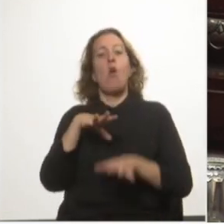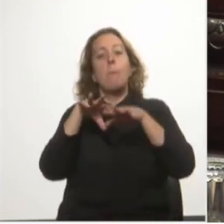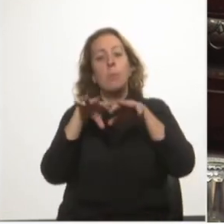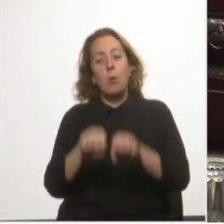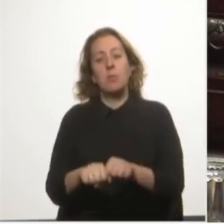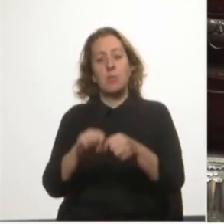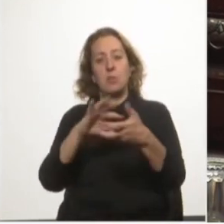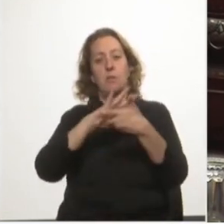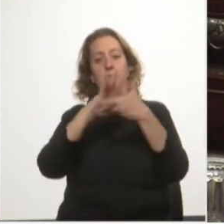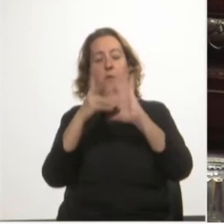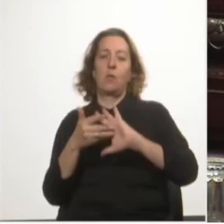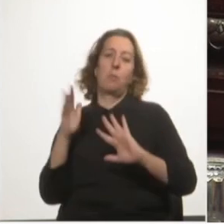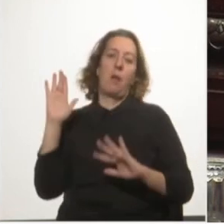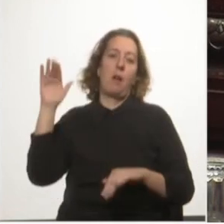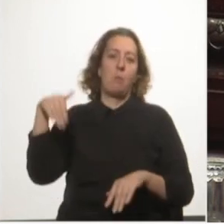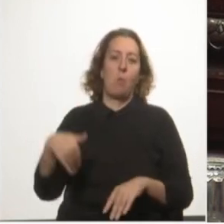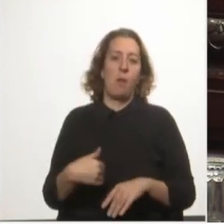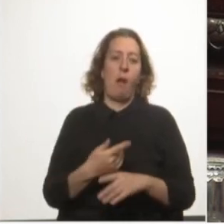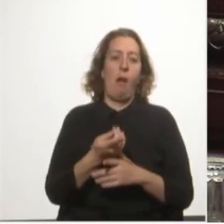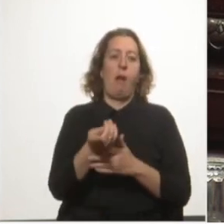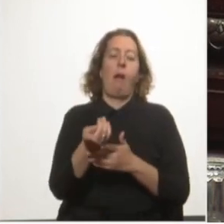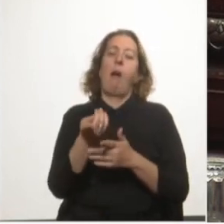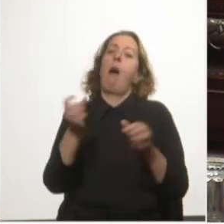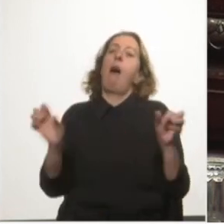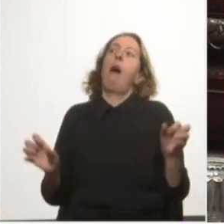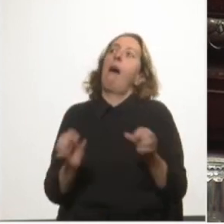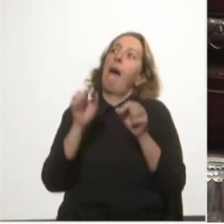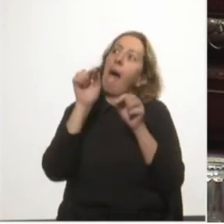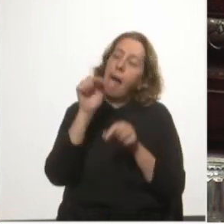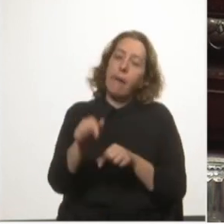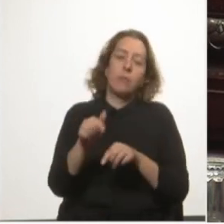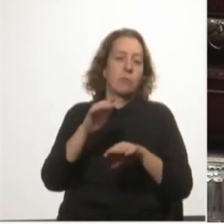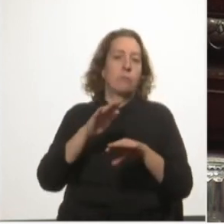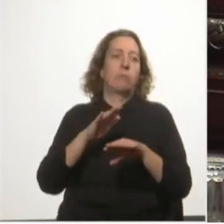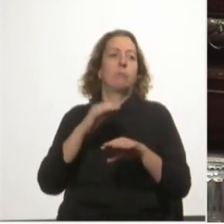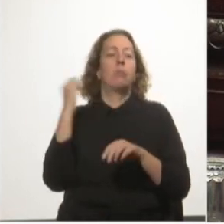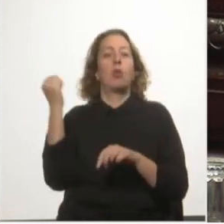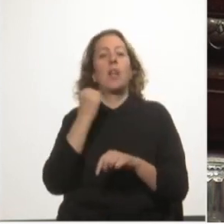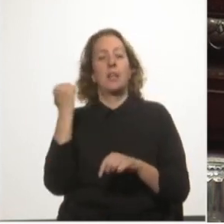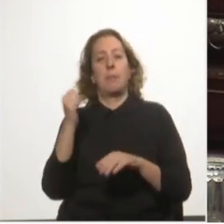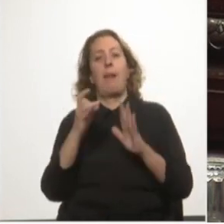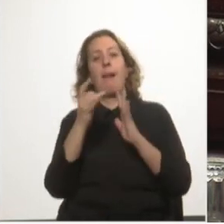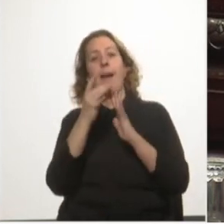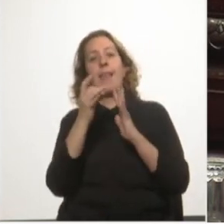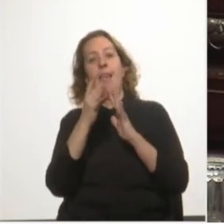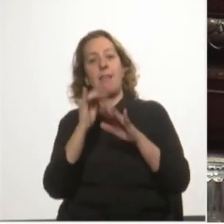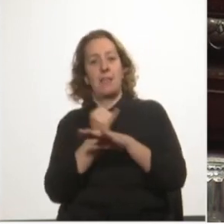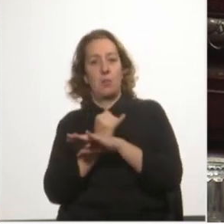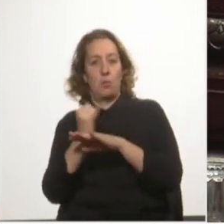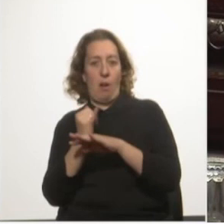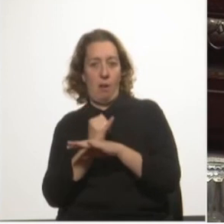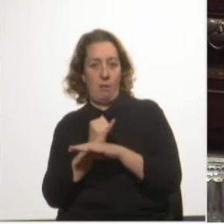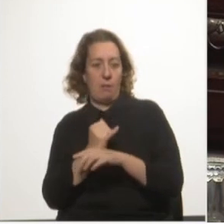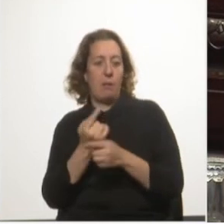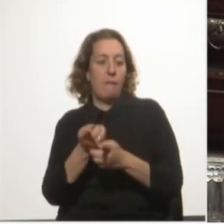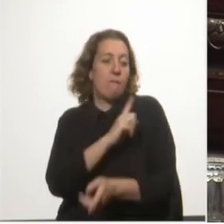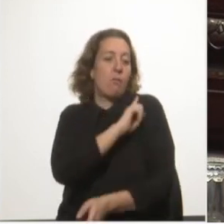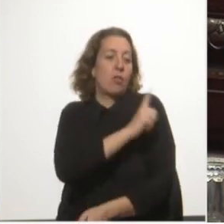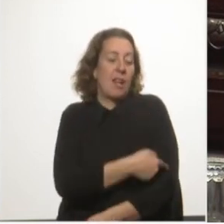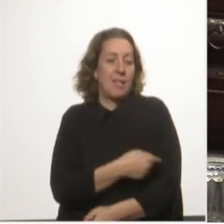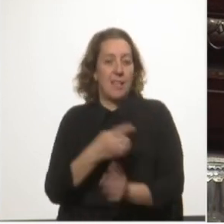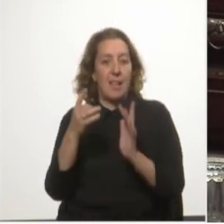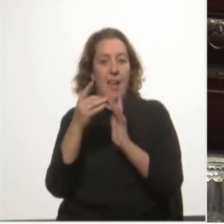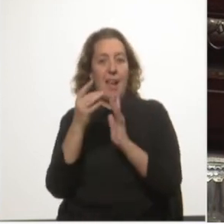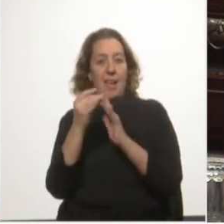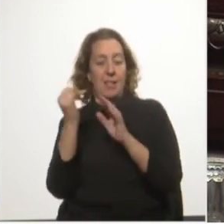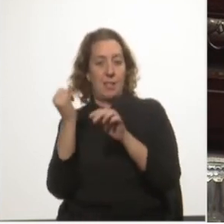republicanas, reitero, hacen a la calidad institucional y la fortaleza de la calidad institucional hace no